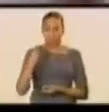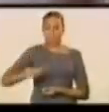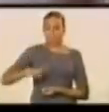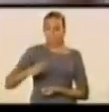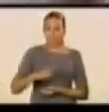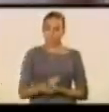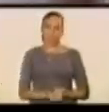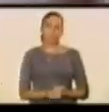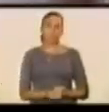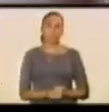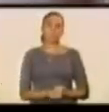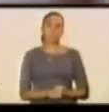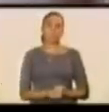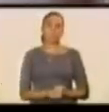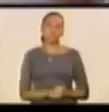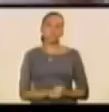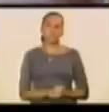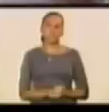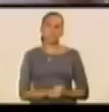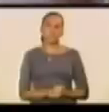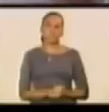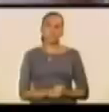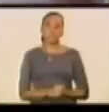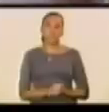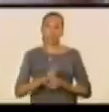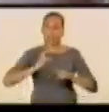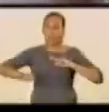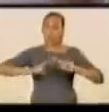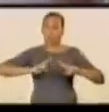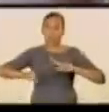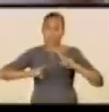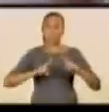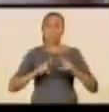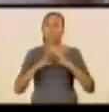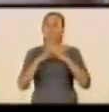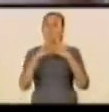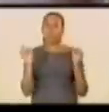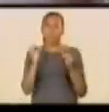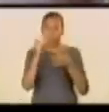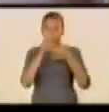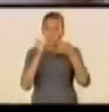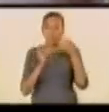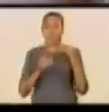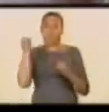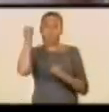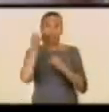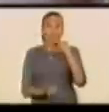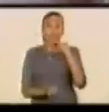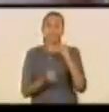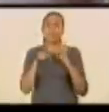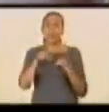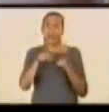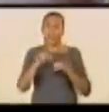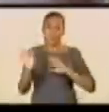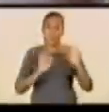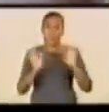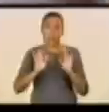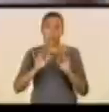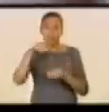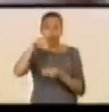nuestro derecho. Las coordinaciones y detalles finales para la preparación de la elección